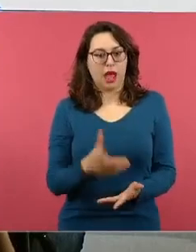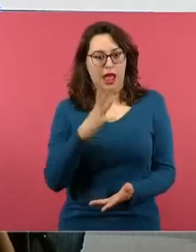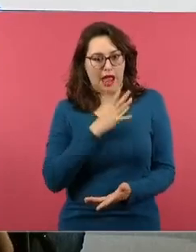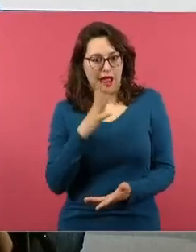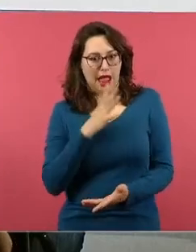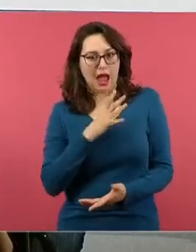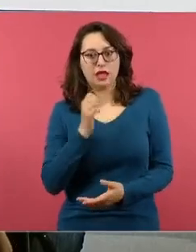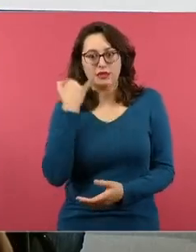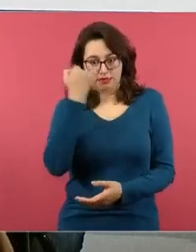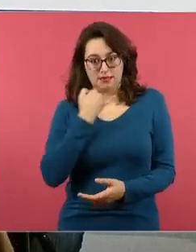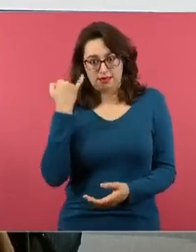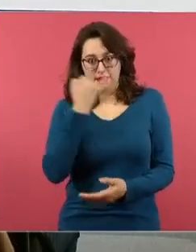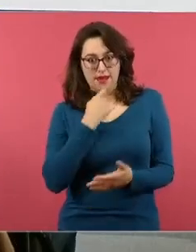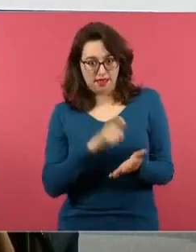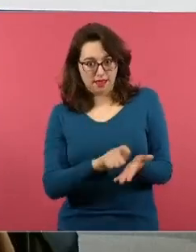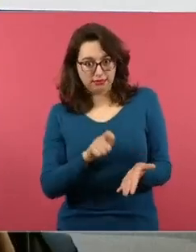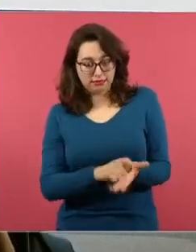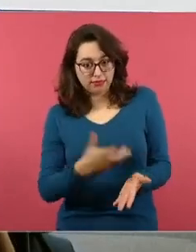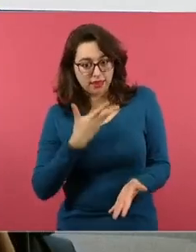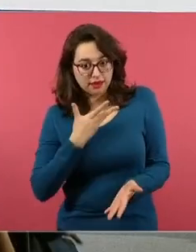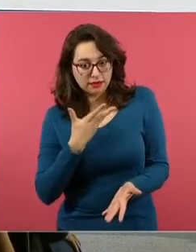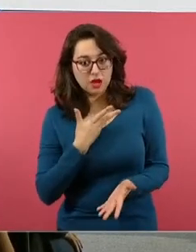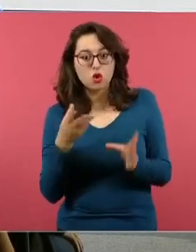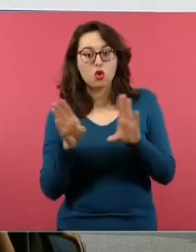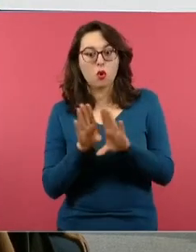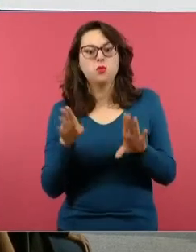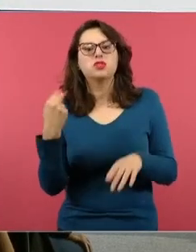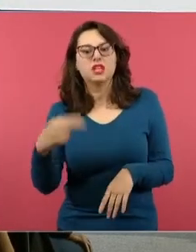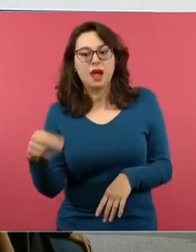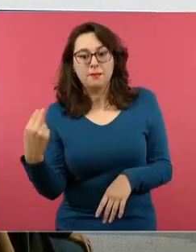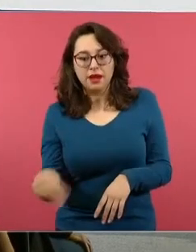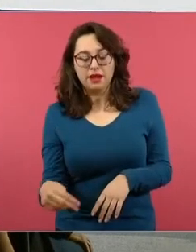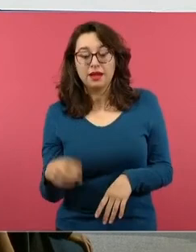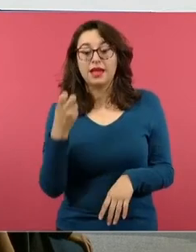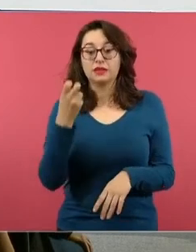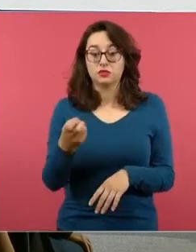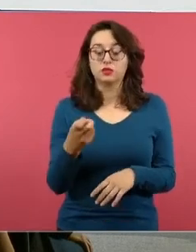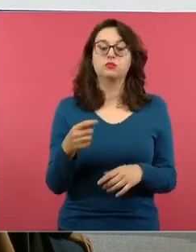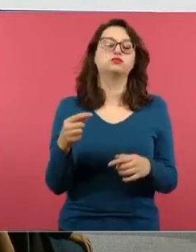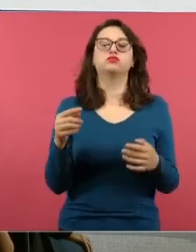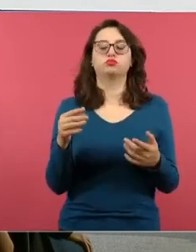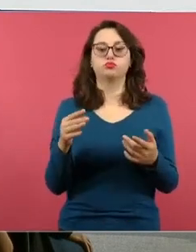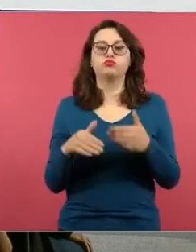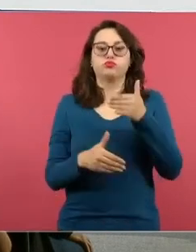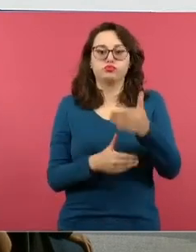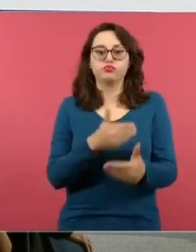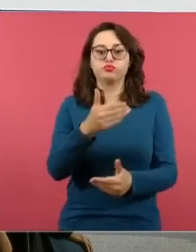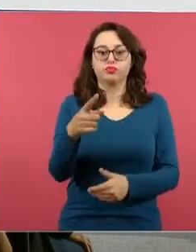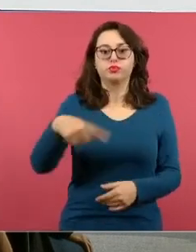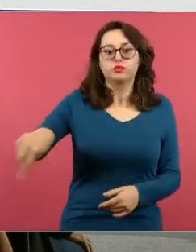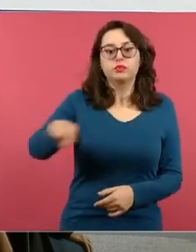se definen cómo y entonces se va transitando a esta otra parte. Adelante.